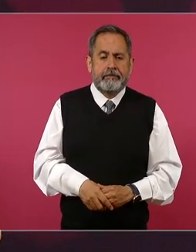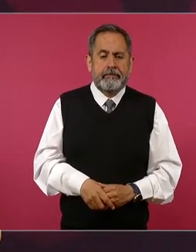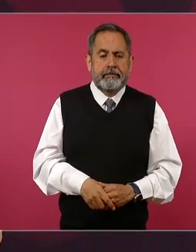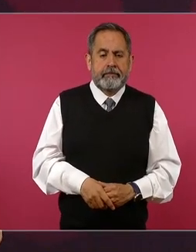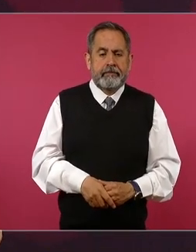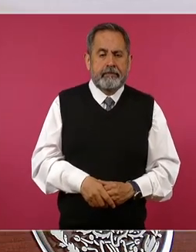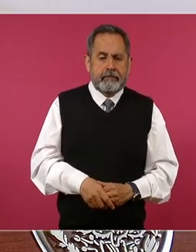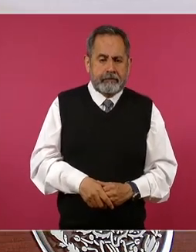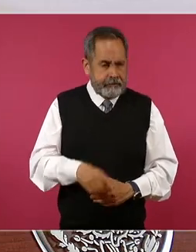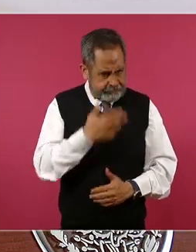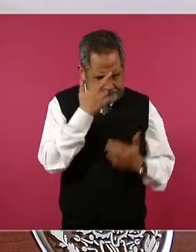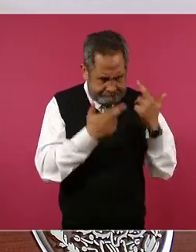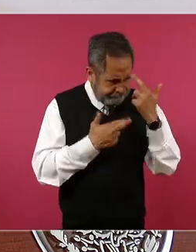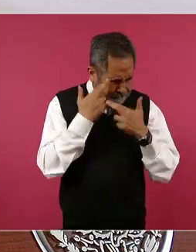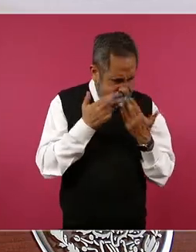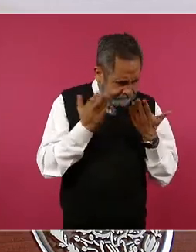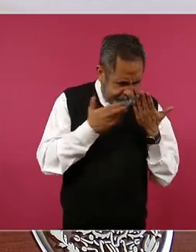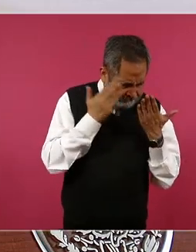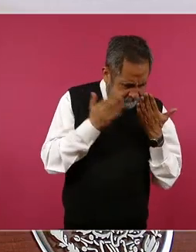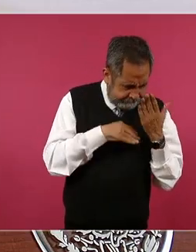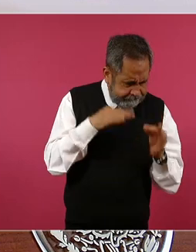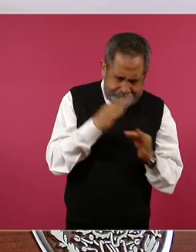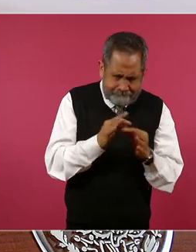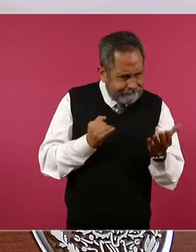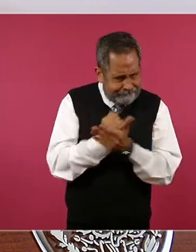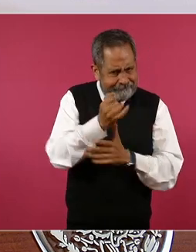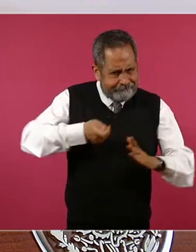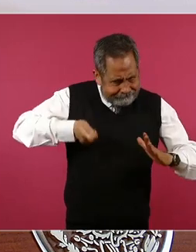que revisen los casos que tienen.